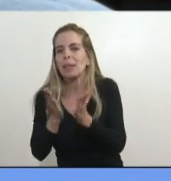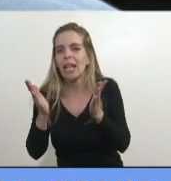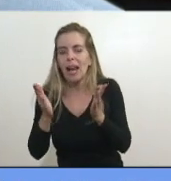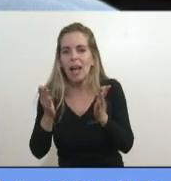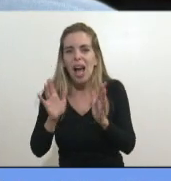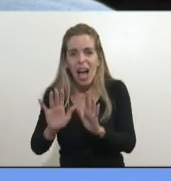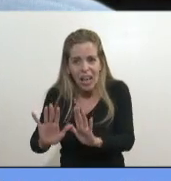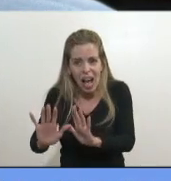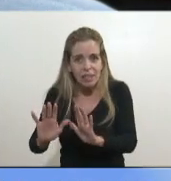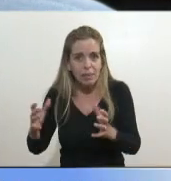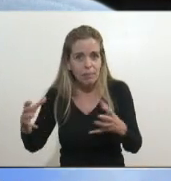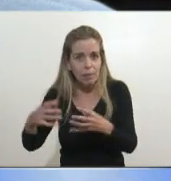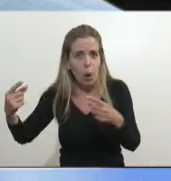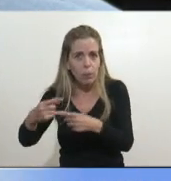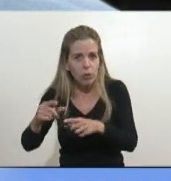Así se comportan,